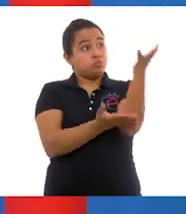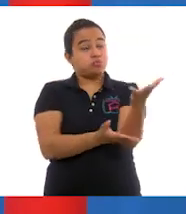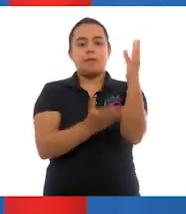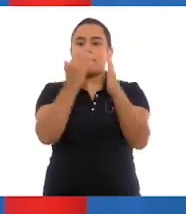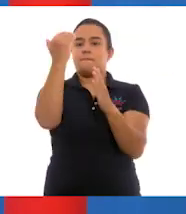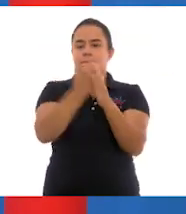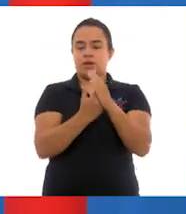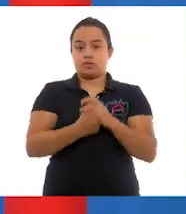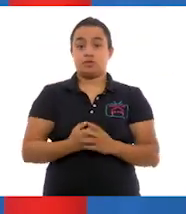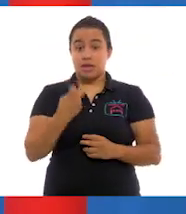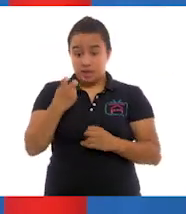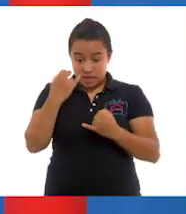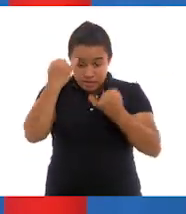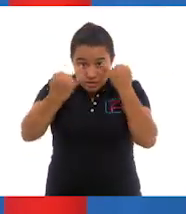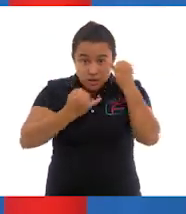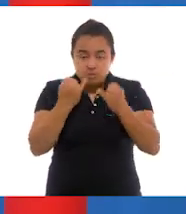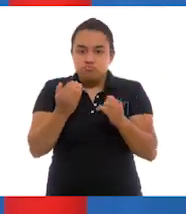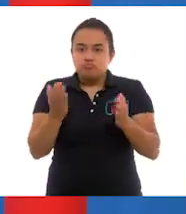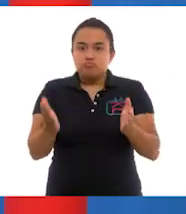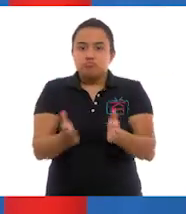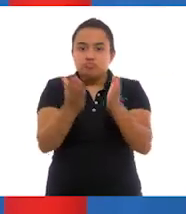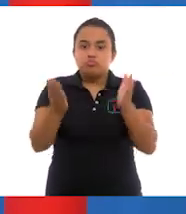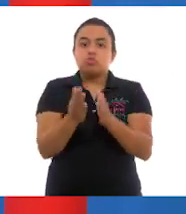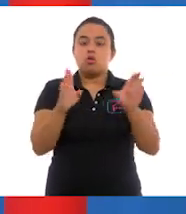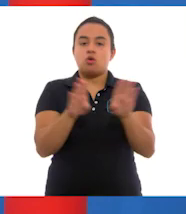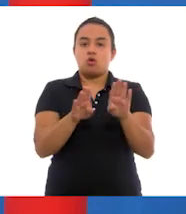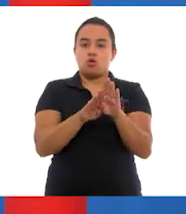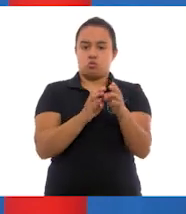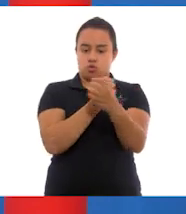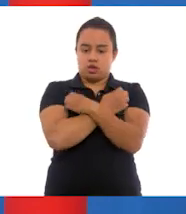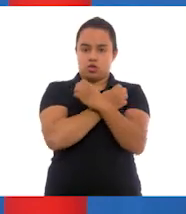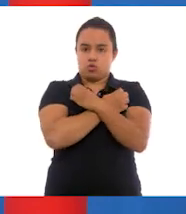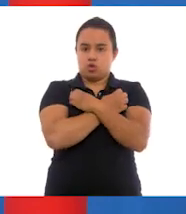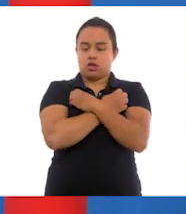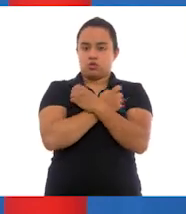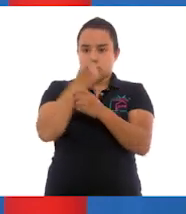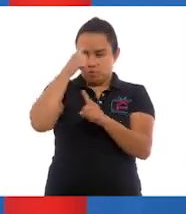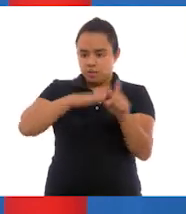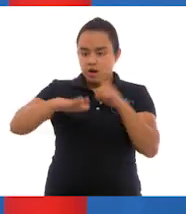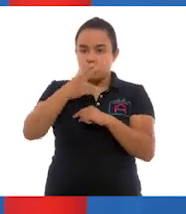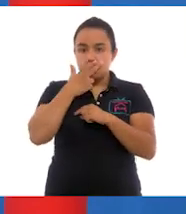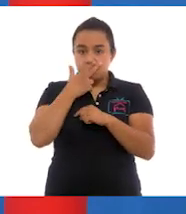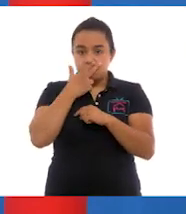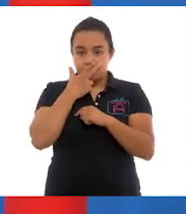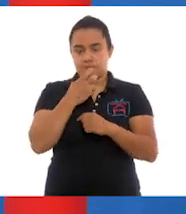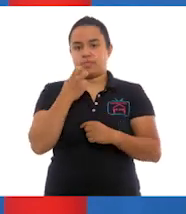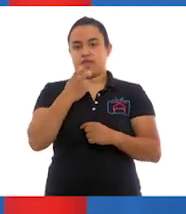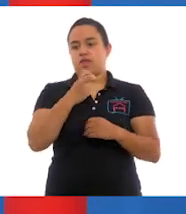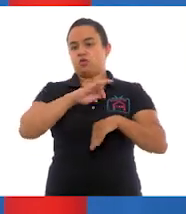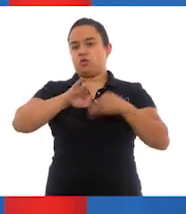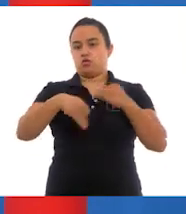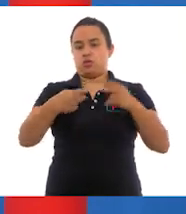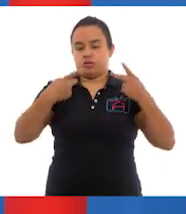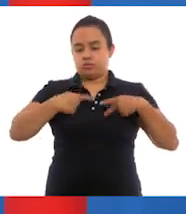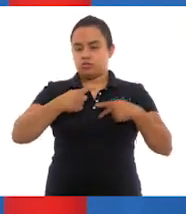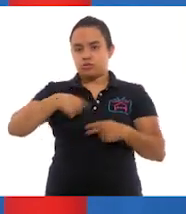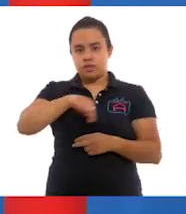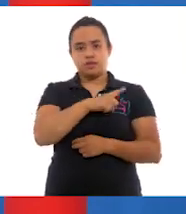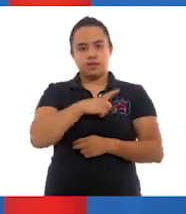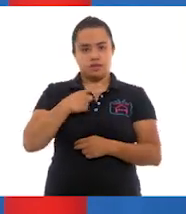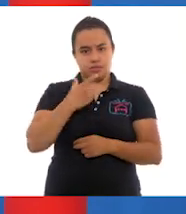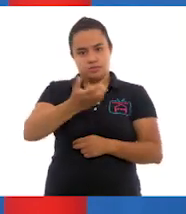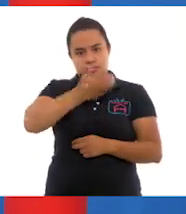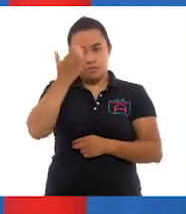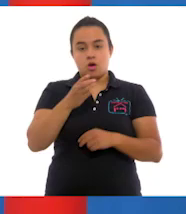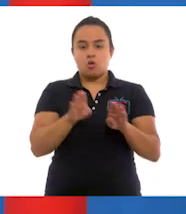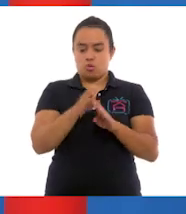Estas estrategias se promueven mediante la educación ambiental, la cual debe ser parte de la vida de todos los individuos. Desde